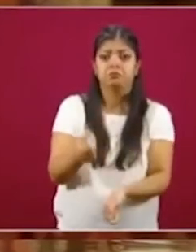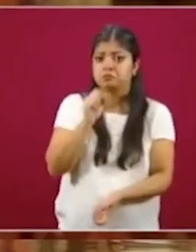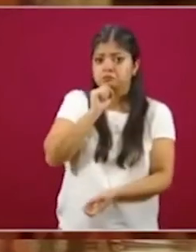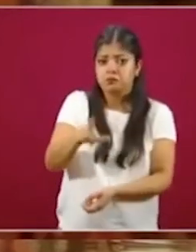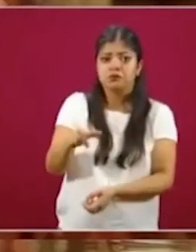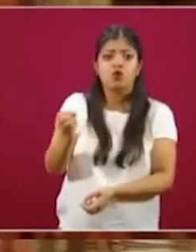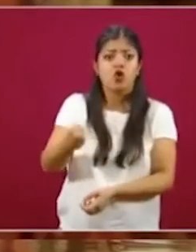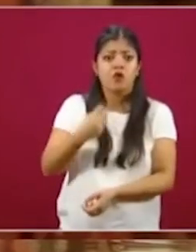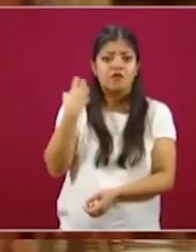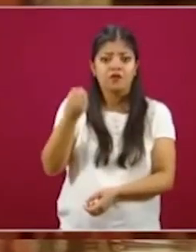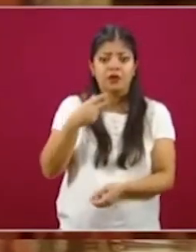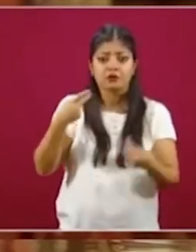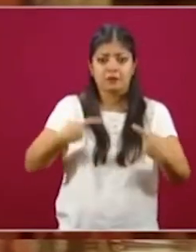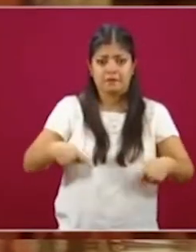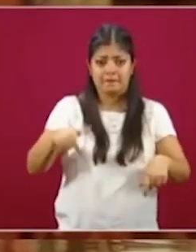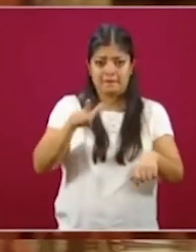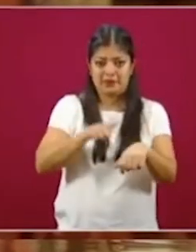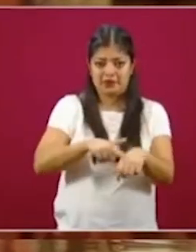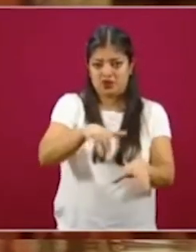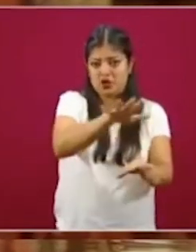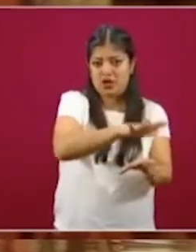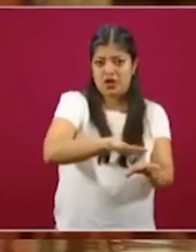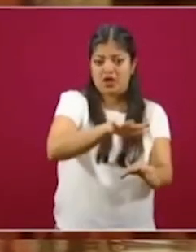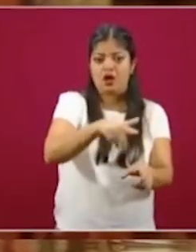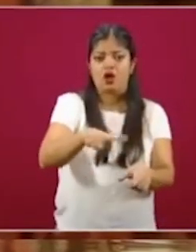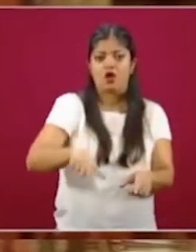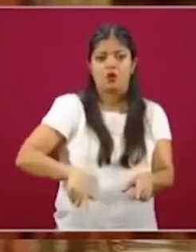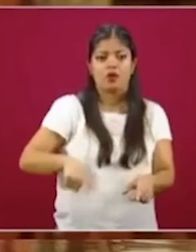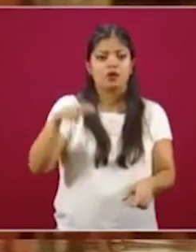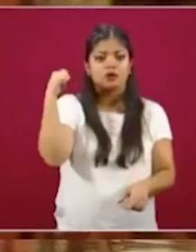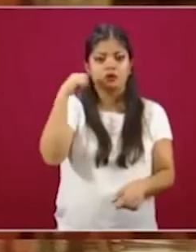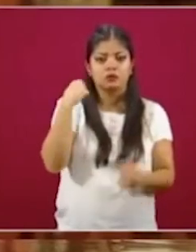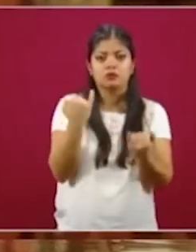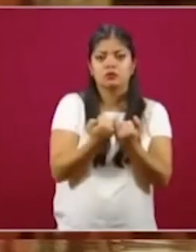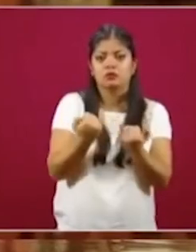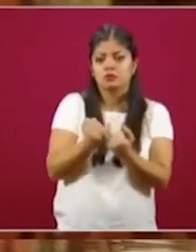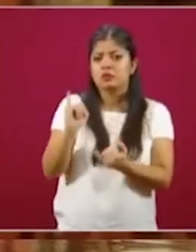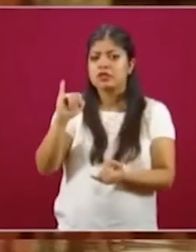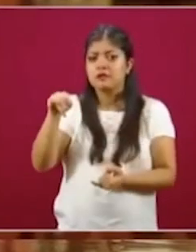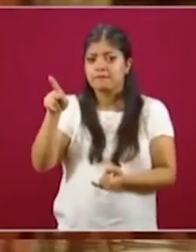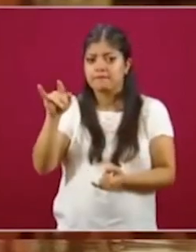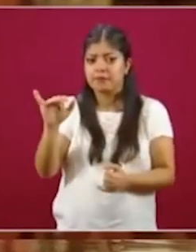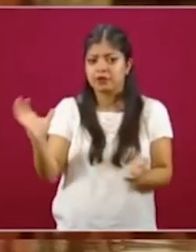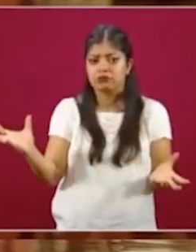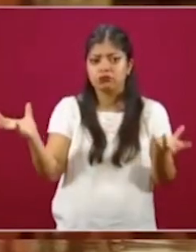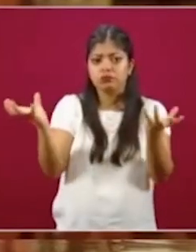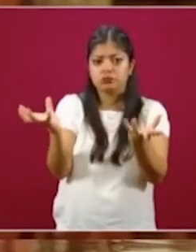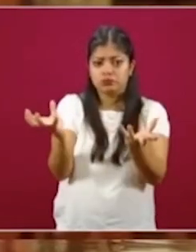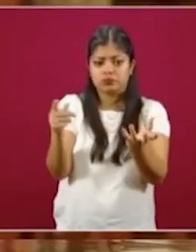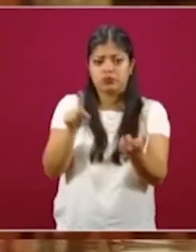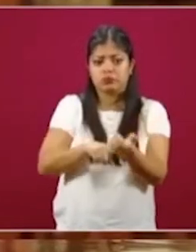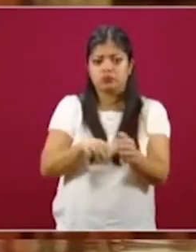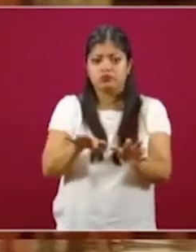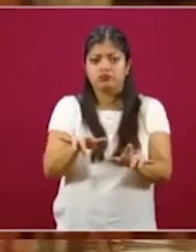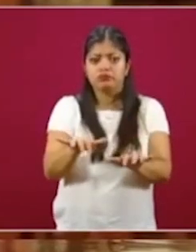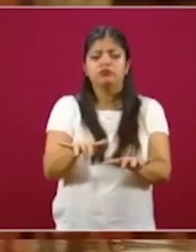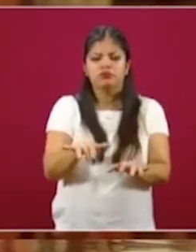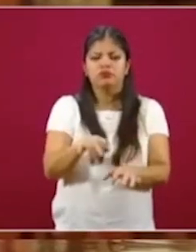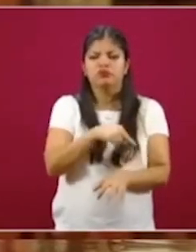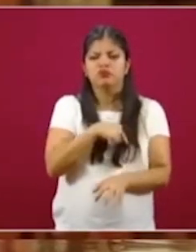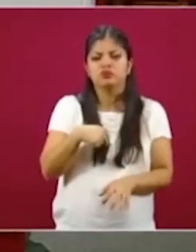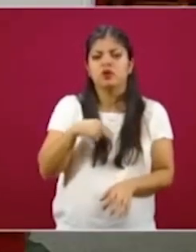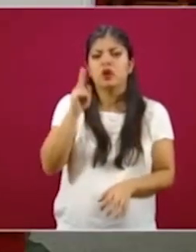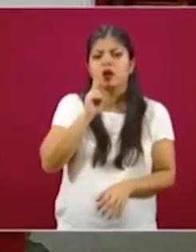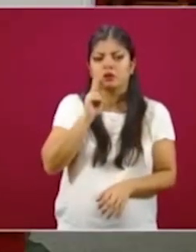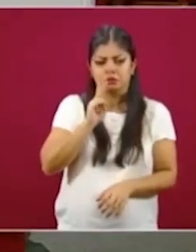videoconferencias, tanto personal del gobierno del estado de Tabasco como del propio INPI, estuvimos en la disposición